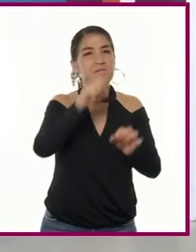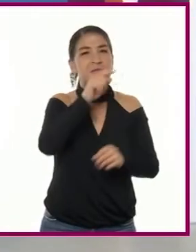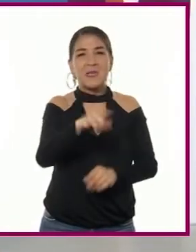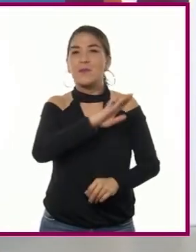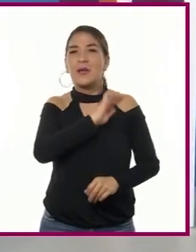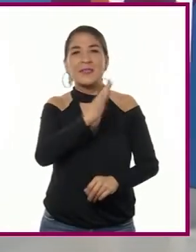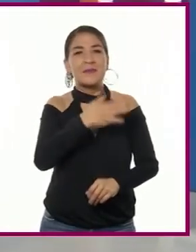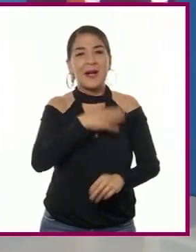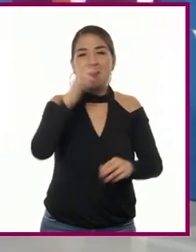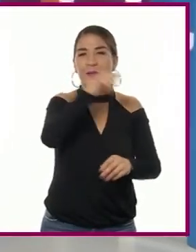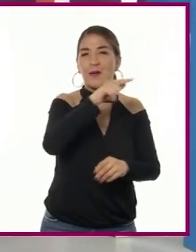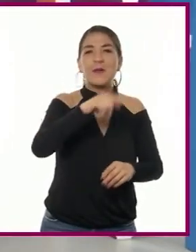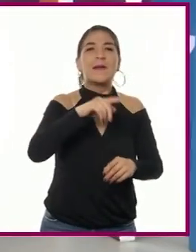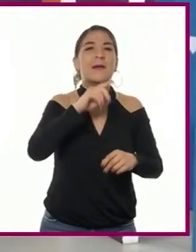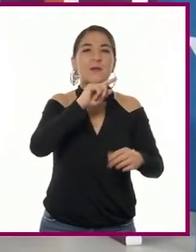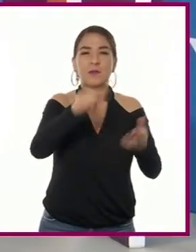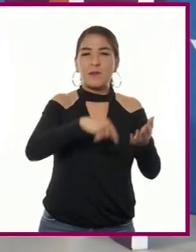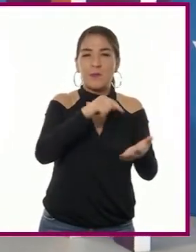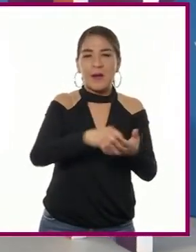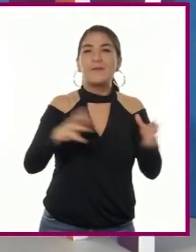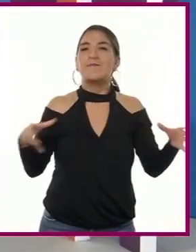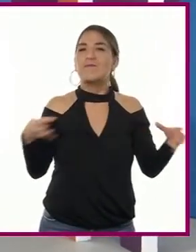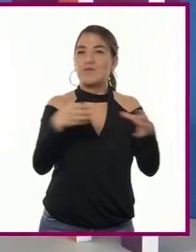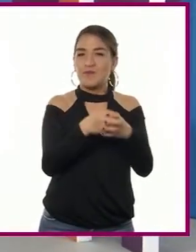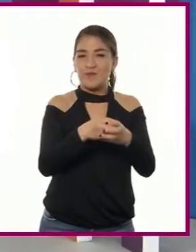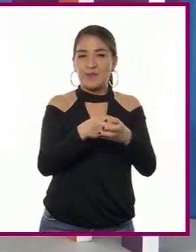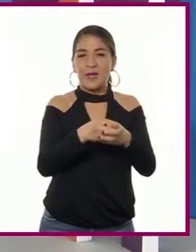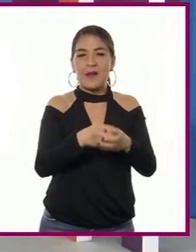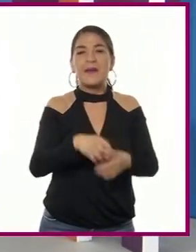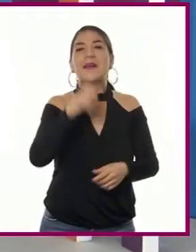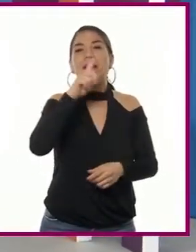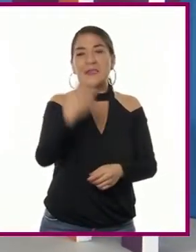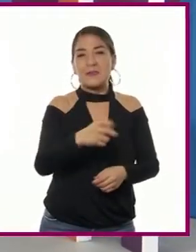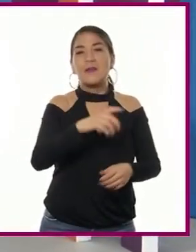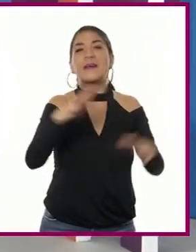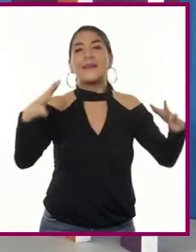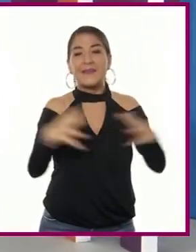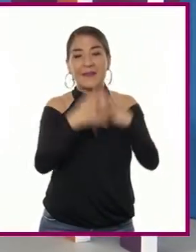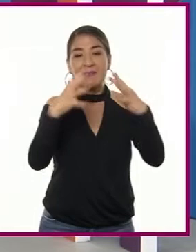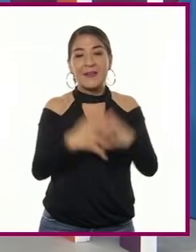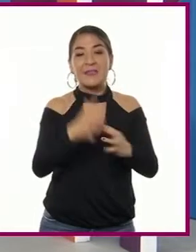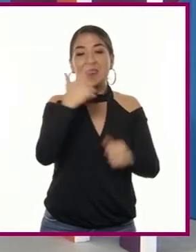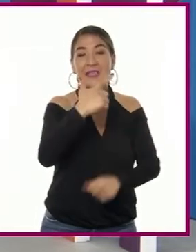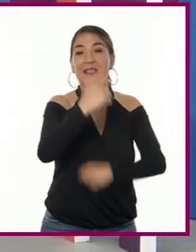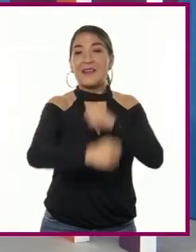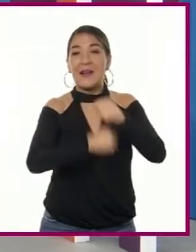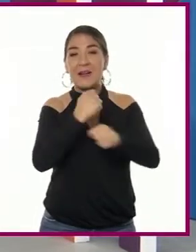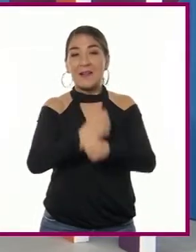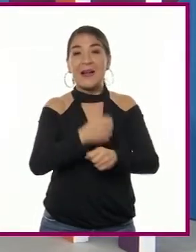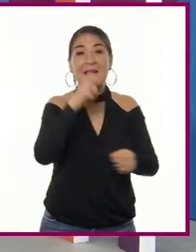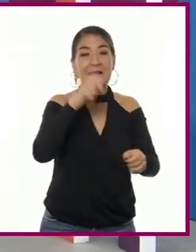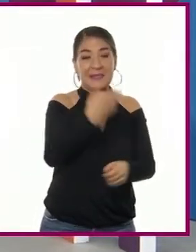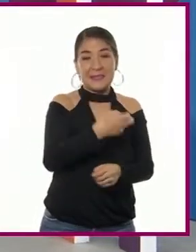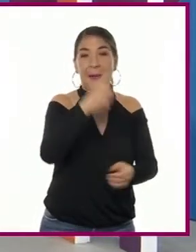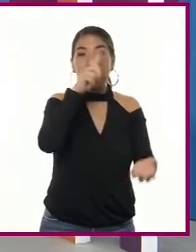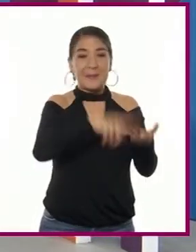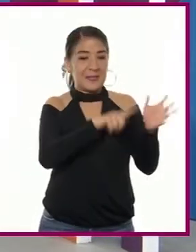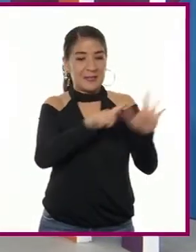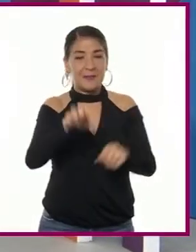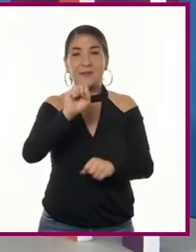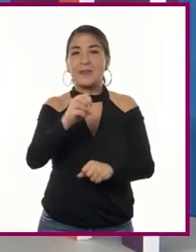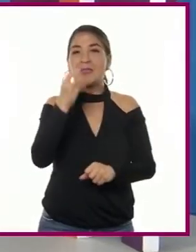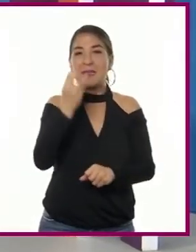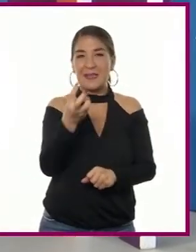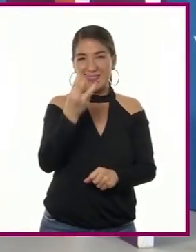funcionará como una colonia. Así, tras concluir la guerra de siete años en 1763, el rey